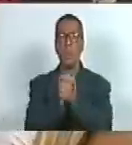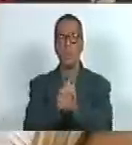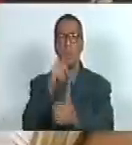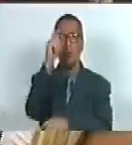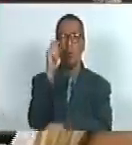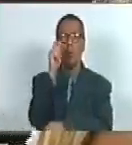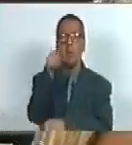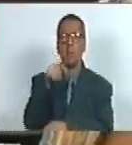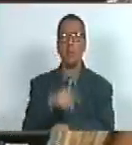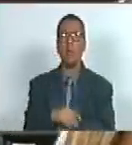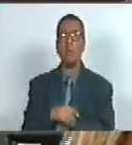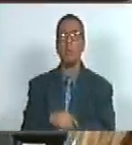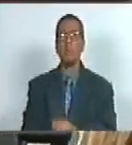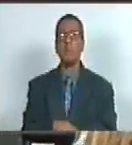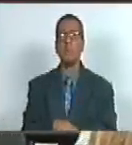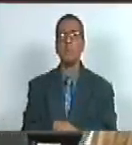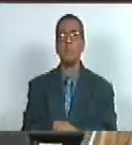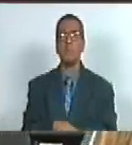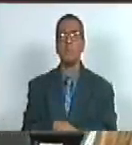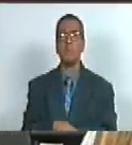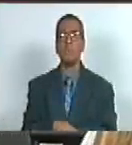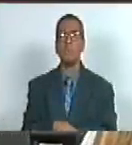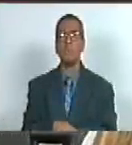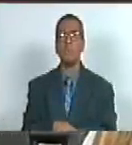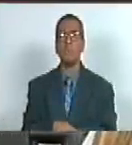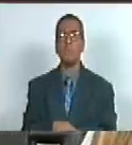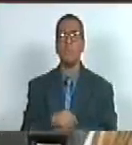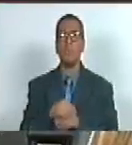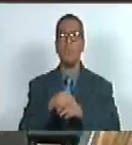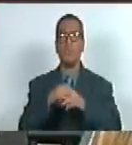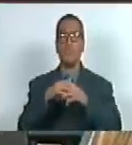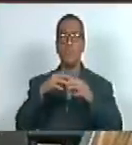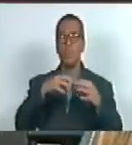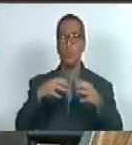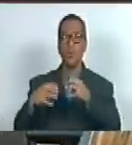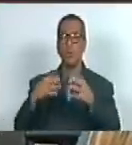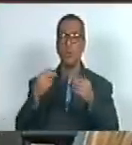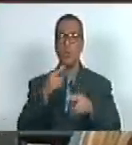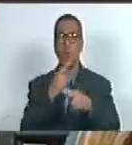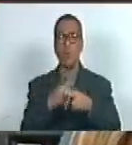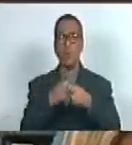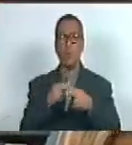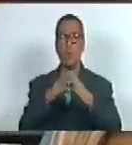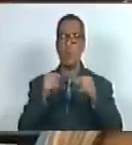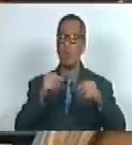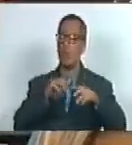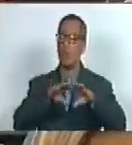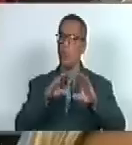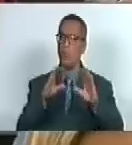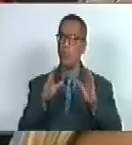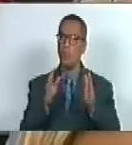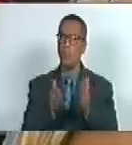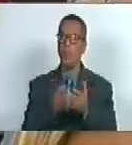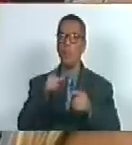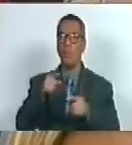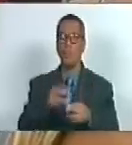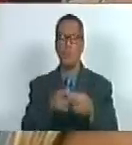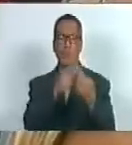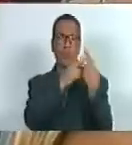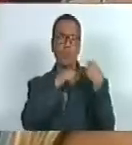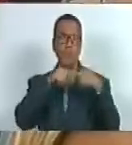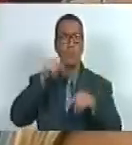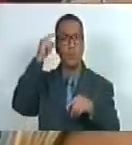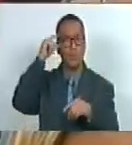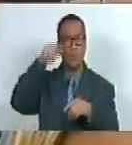diputados lo que es un conflicto muy peligroso para la humanidad pero que además de eso representa